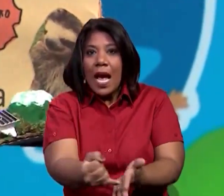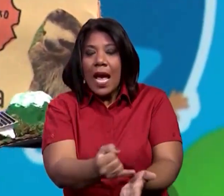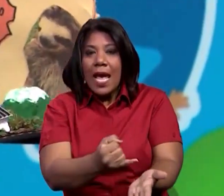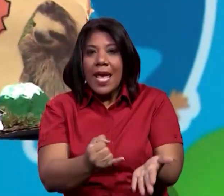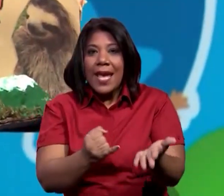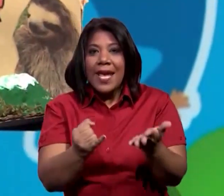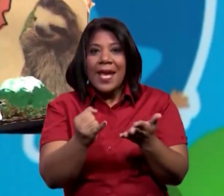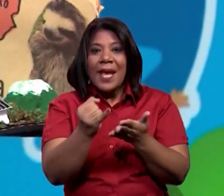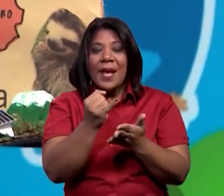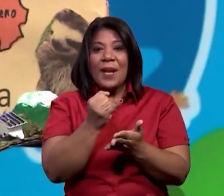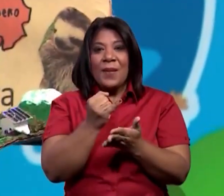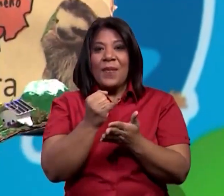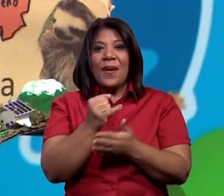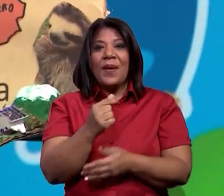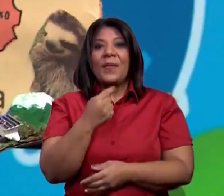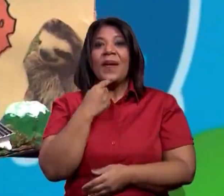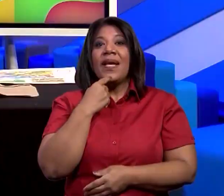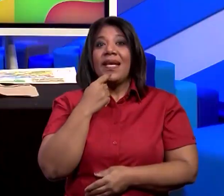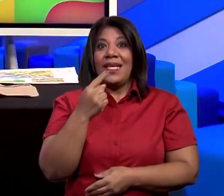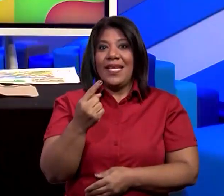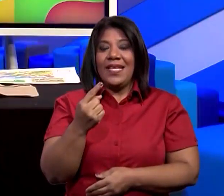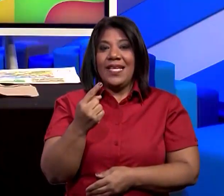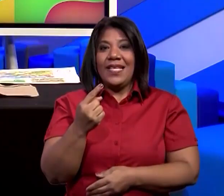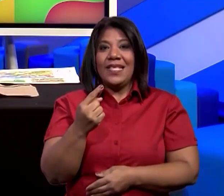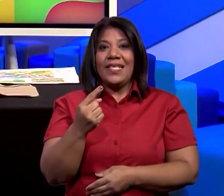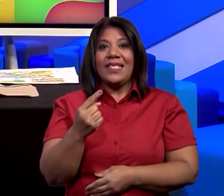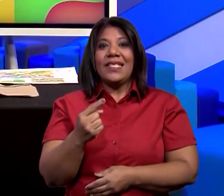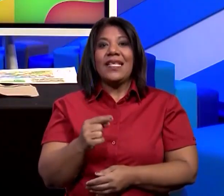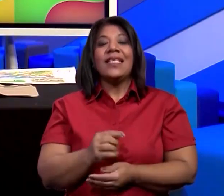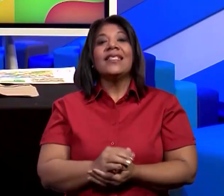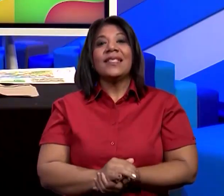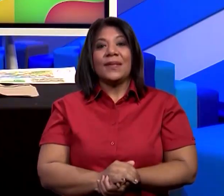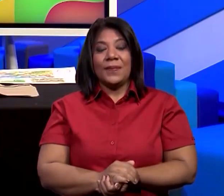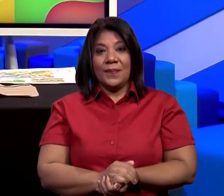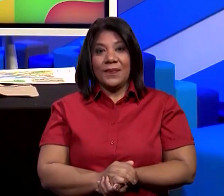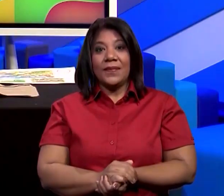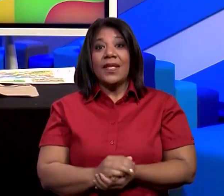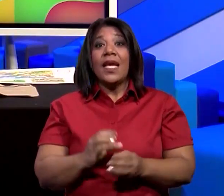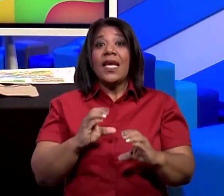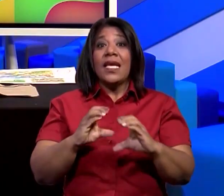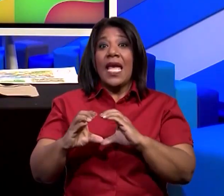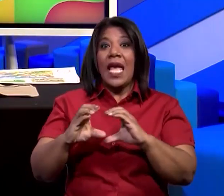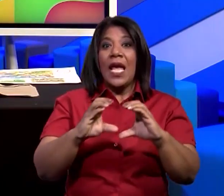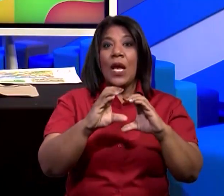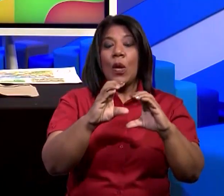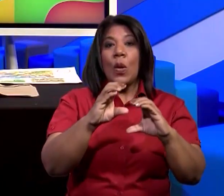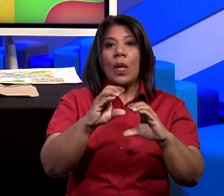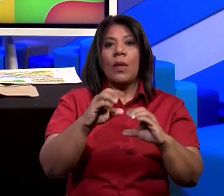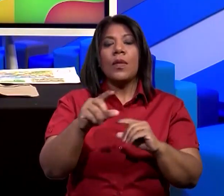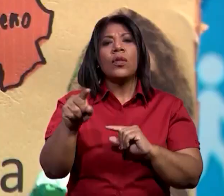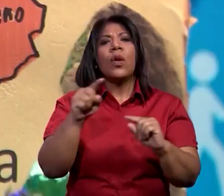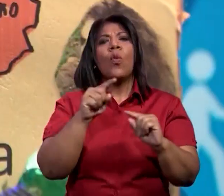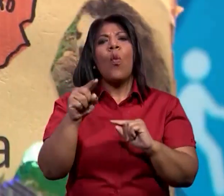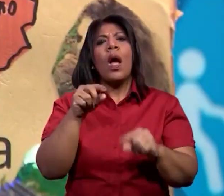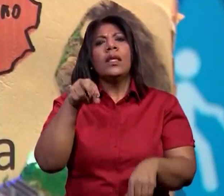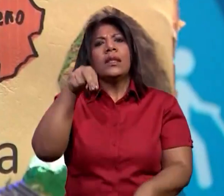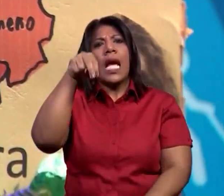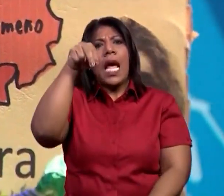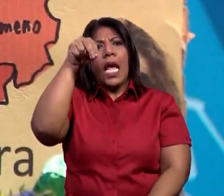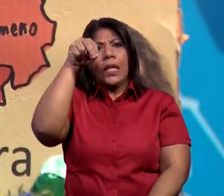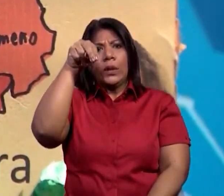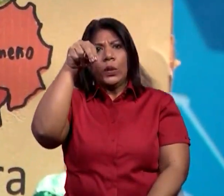Y va a mencionarles qué corregimiento está al norte de Lídice.